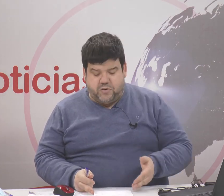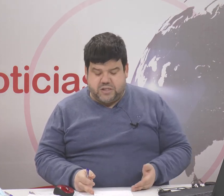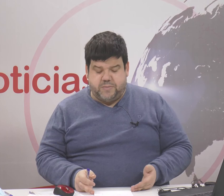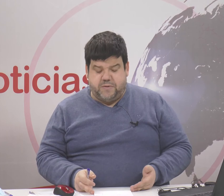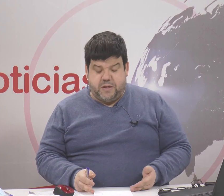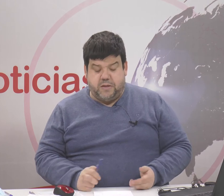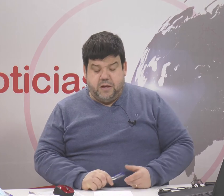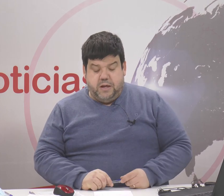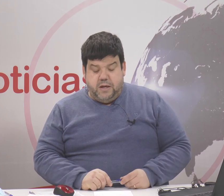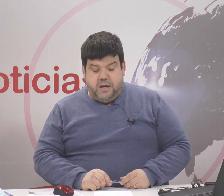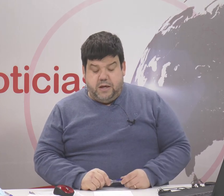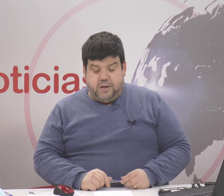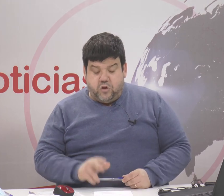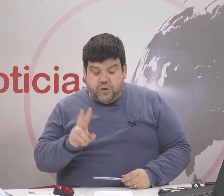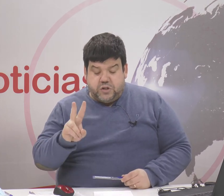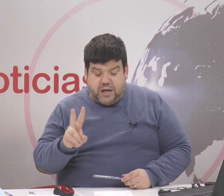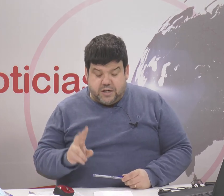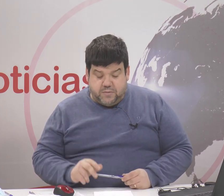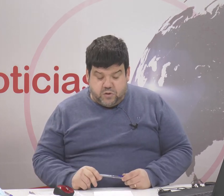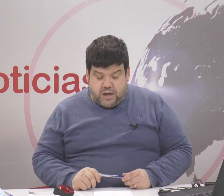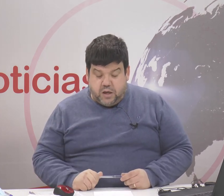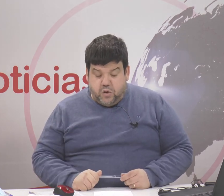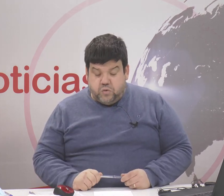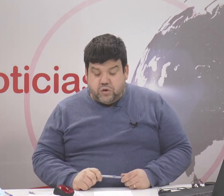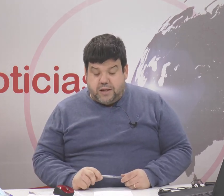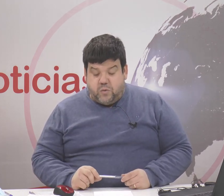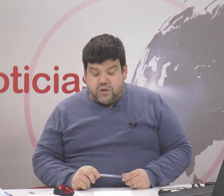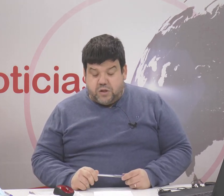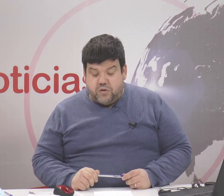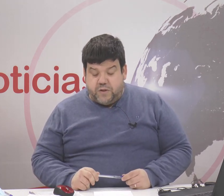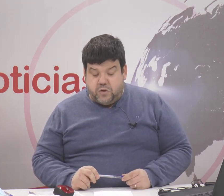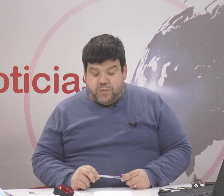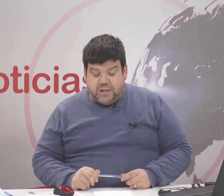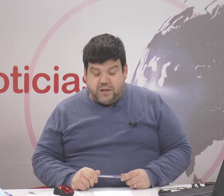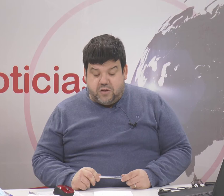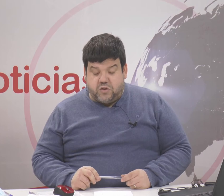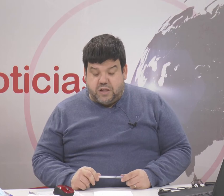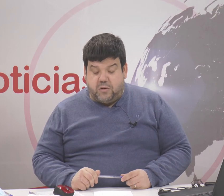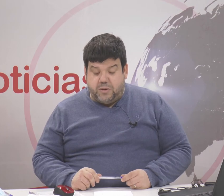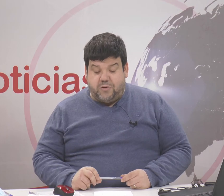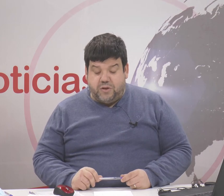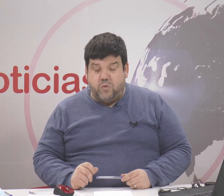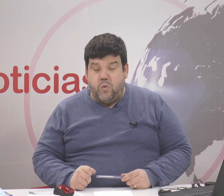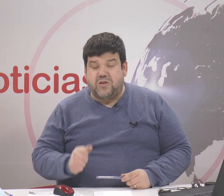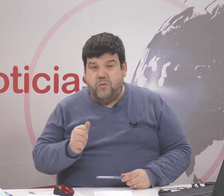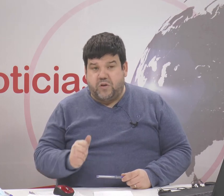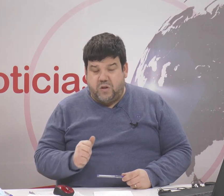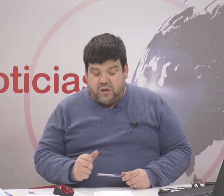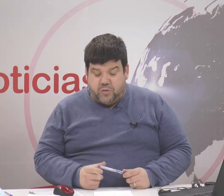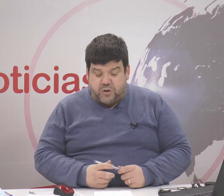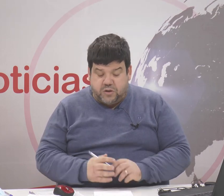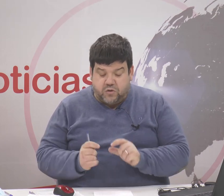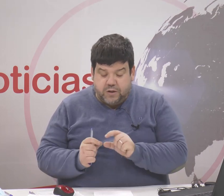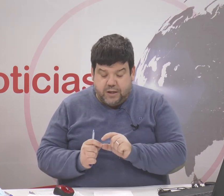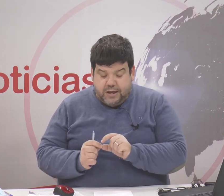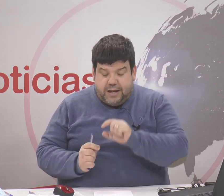las que han llegado esta semana ¿verdad? dos dosis han recibido ya un total de cuatrocientos veintidós mil trescientos treinta y nueve andaluces un cuatro coma ochenta